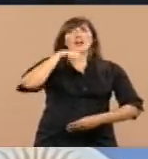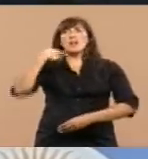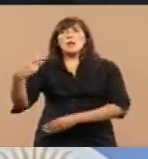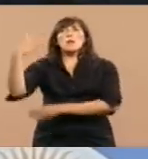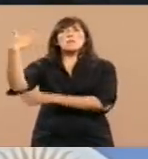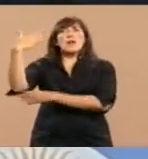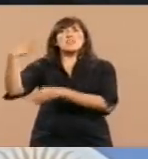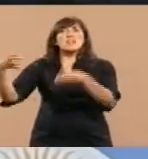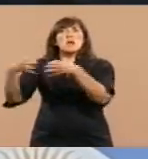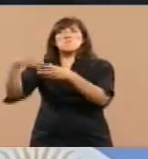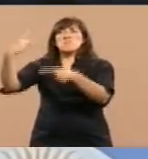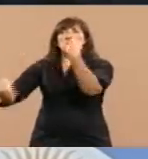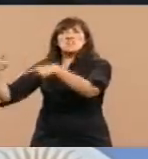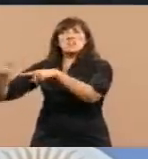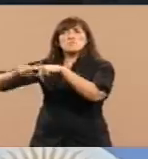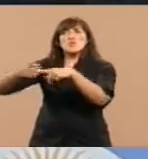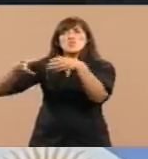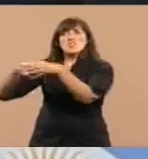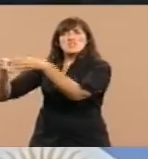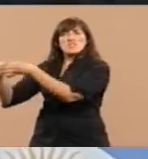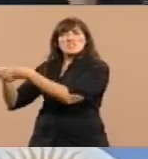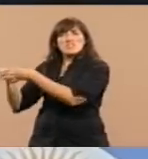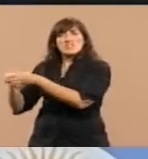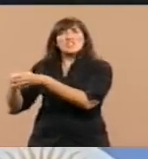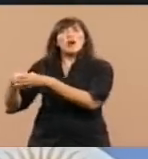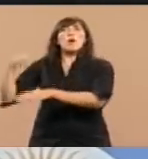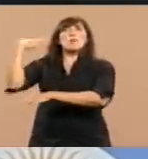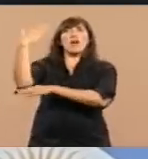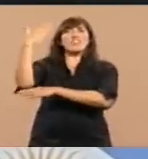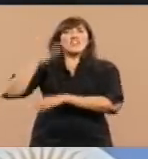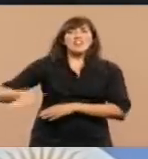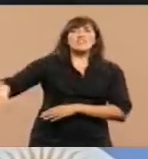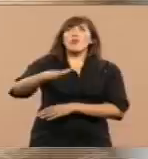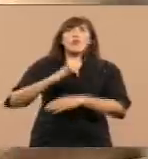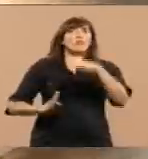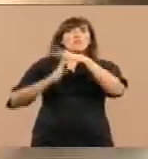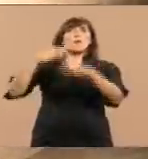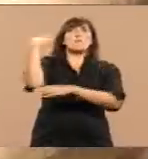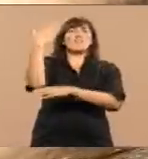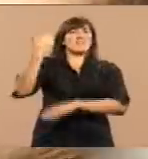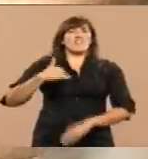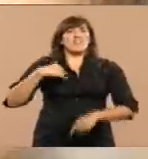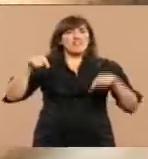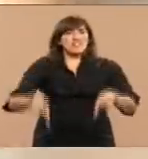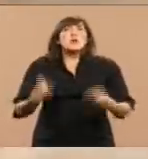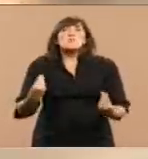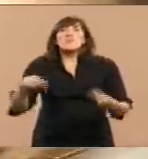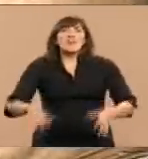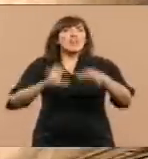banderas de los partidos políticos, junto a los argentinos porque es en democracia,